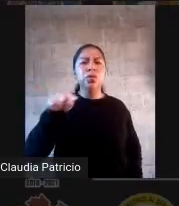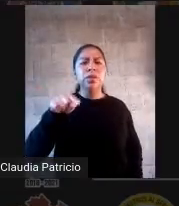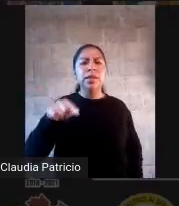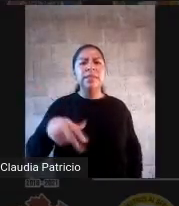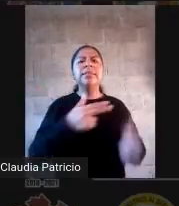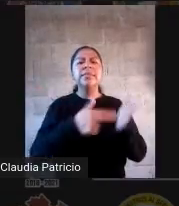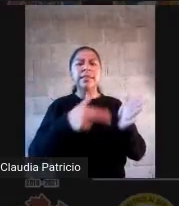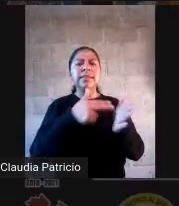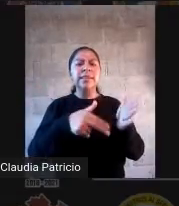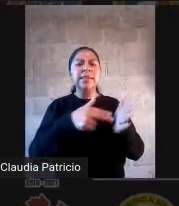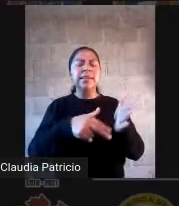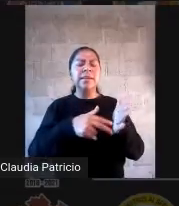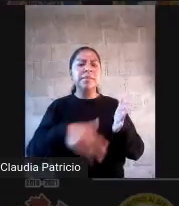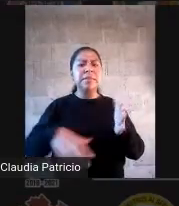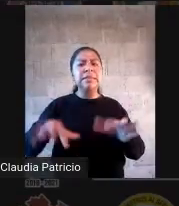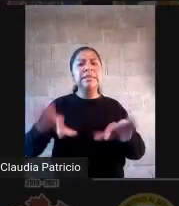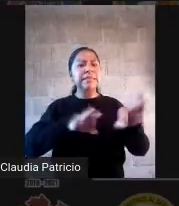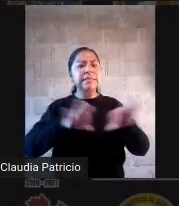¿Ok?